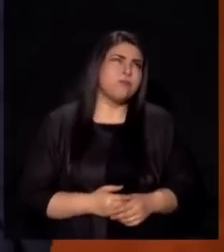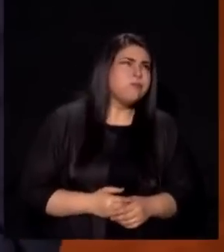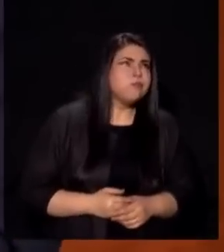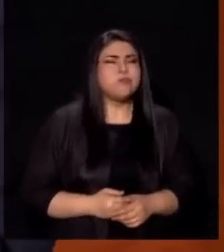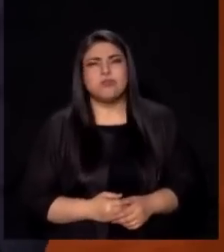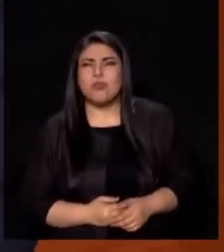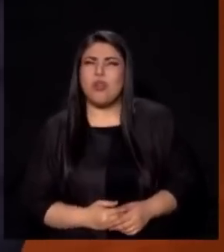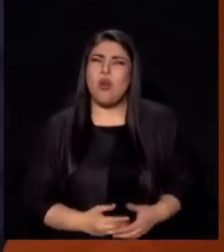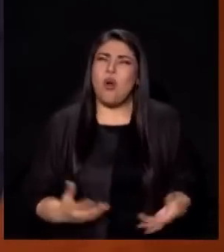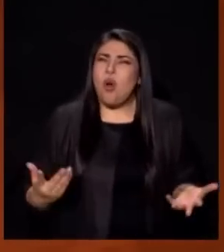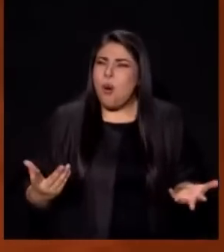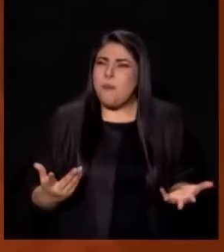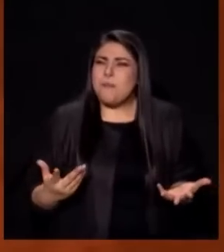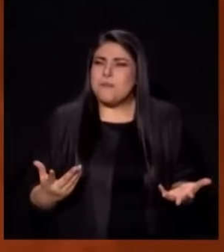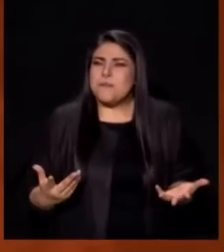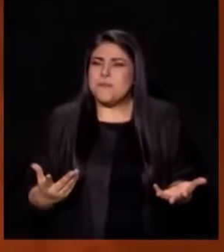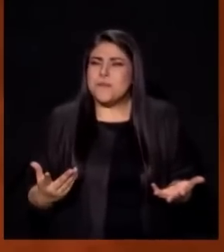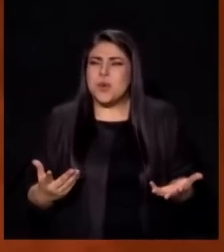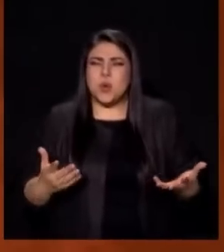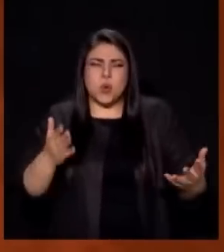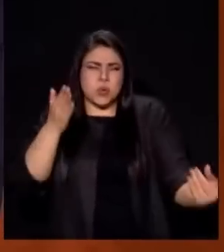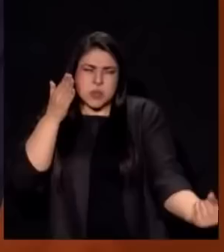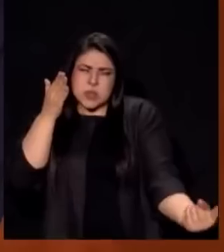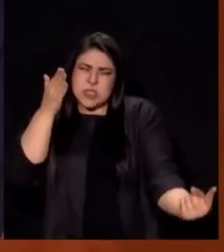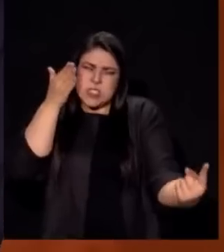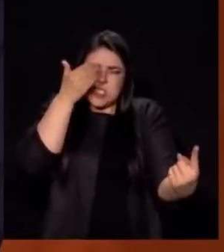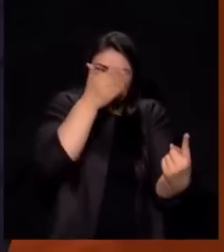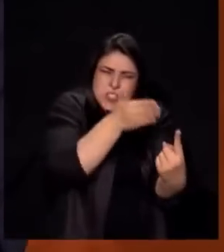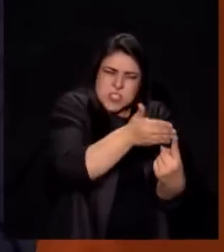De Una Bendición Específica Como Tal